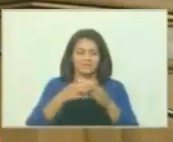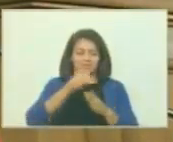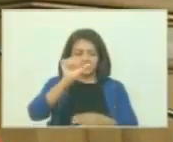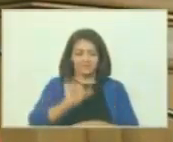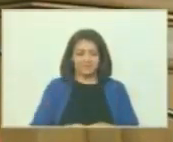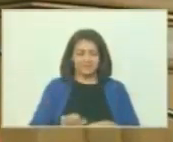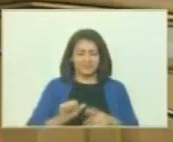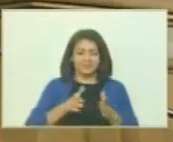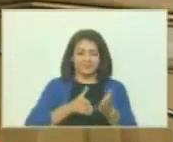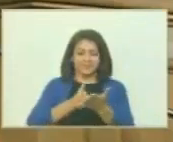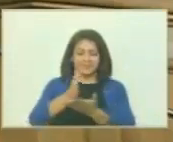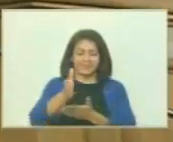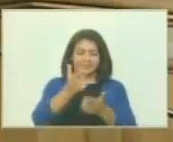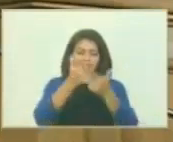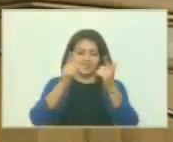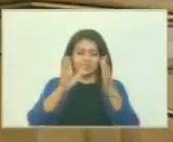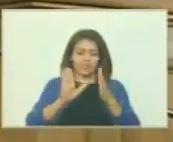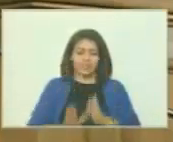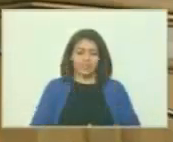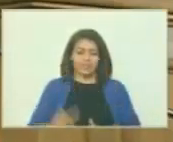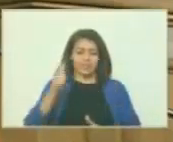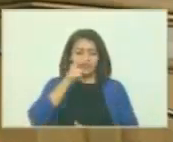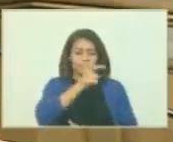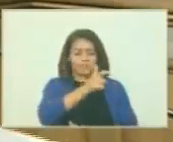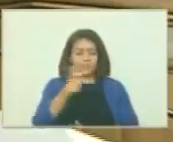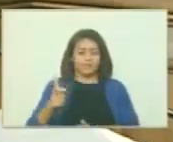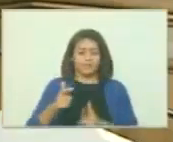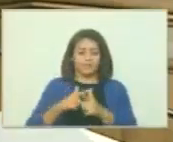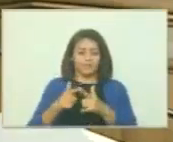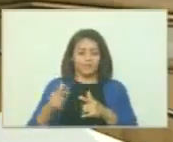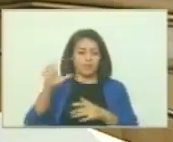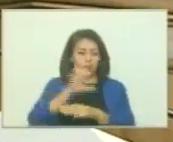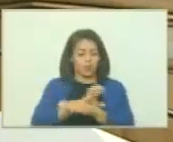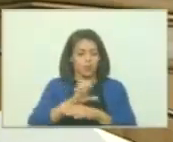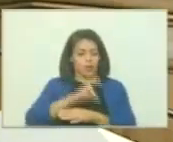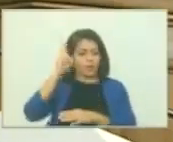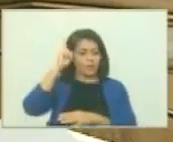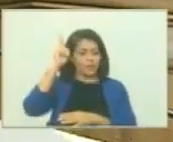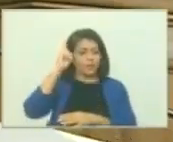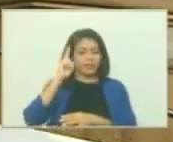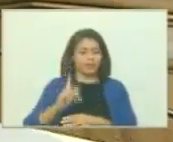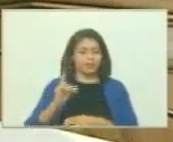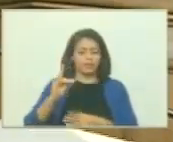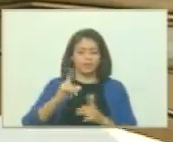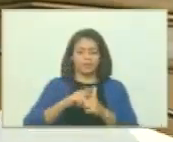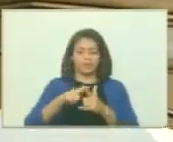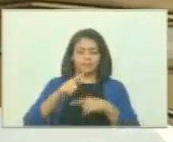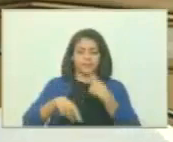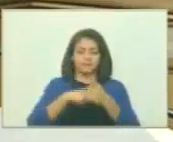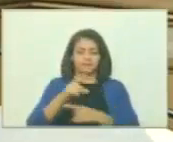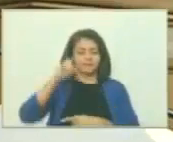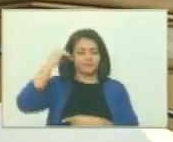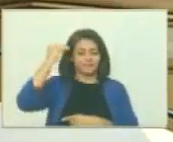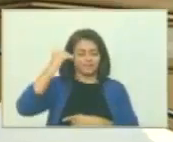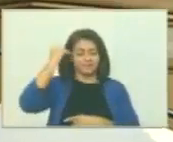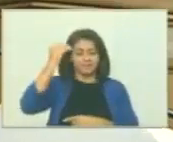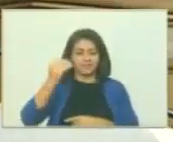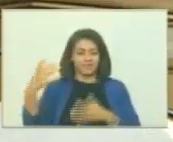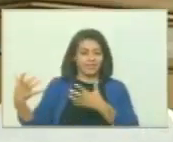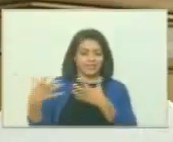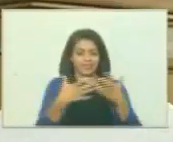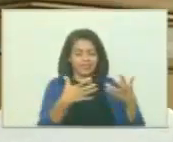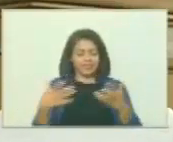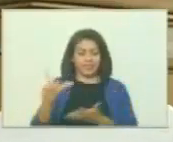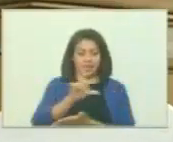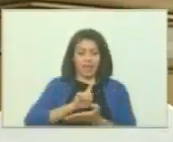en su camino por la liberación de los pueblos de Ecuador, Perú y Bolivia. Considerando que la batalla